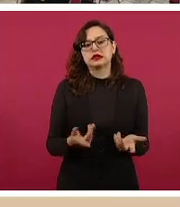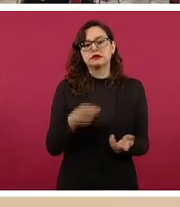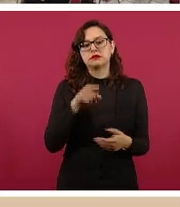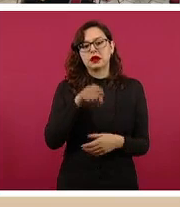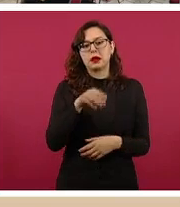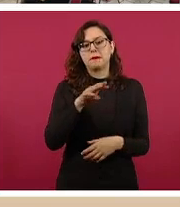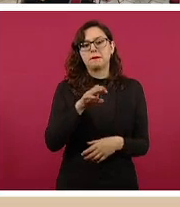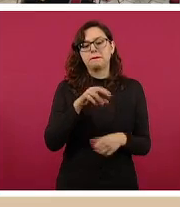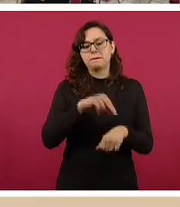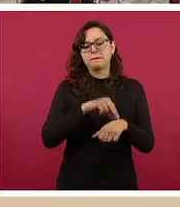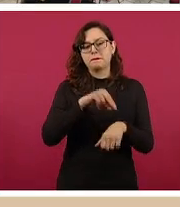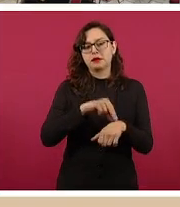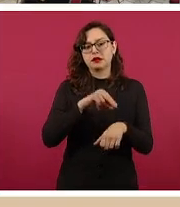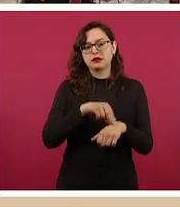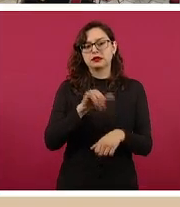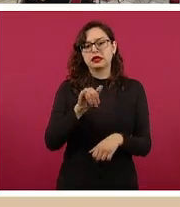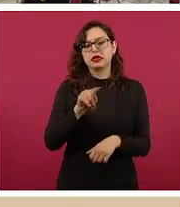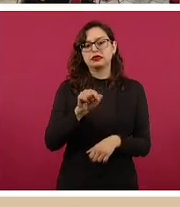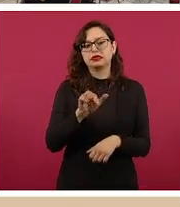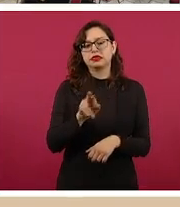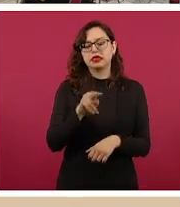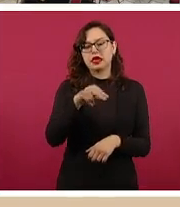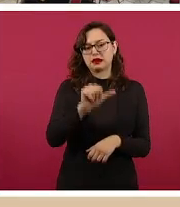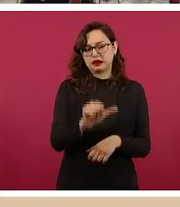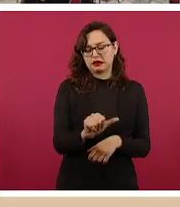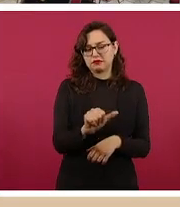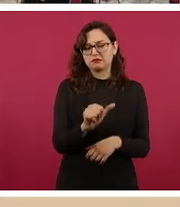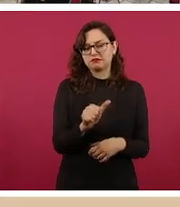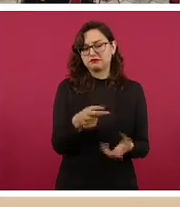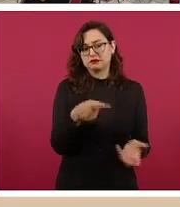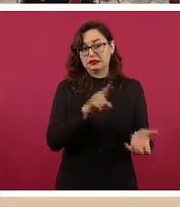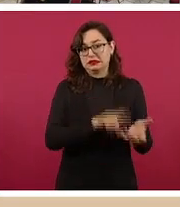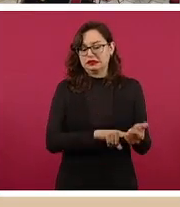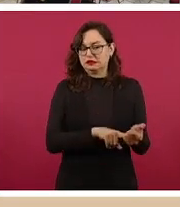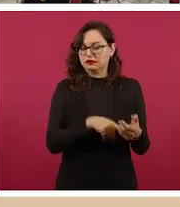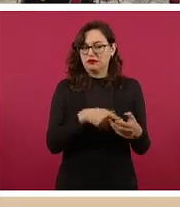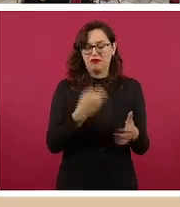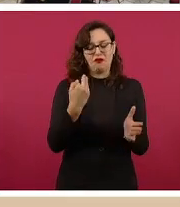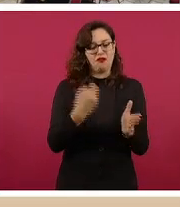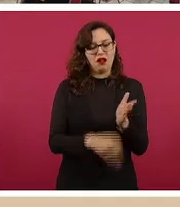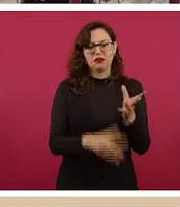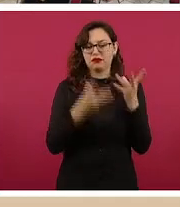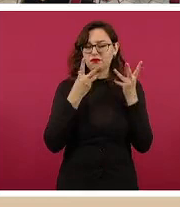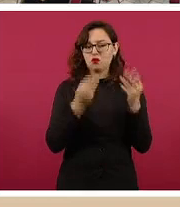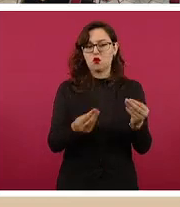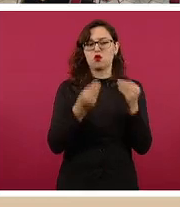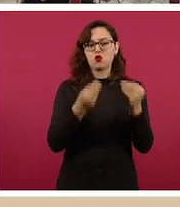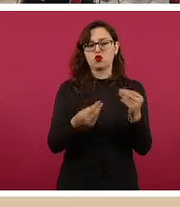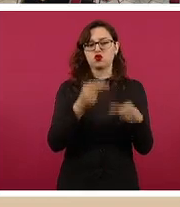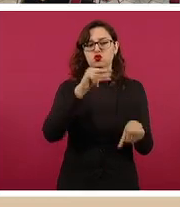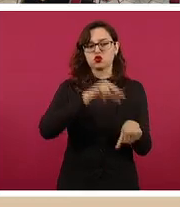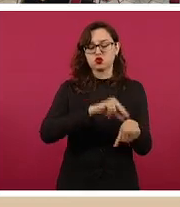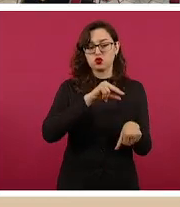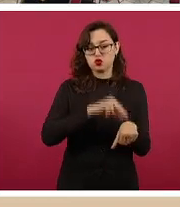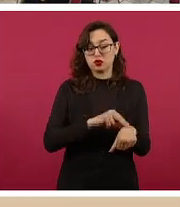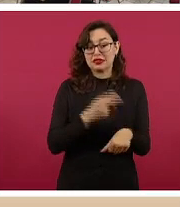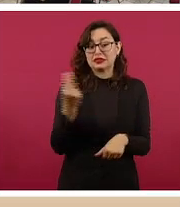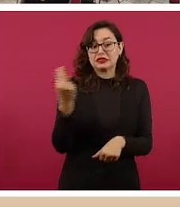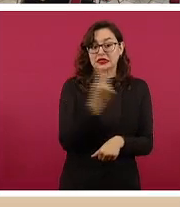por una deficiencia mayor en esta especialidad. De mil